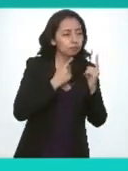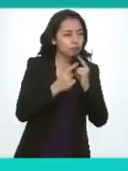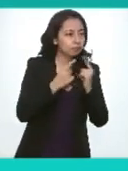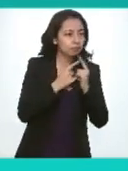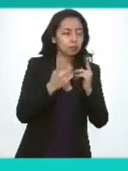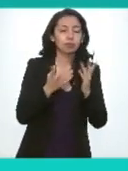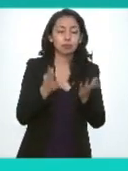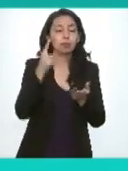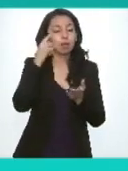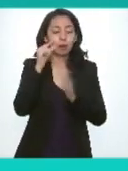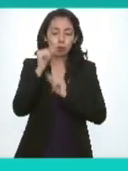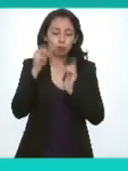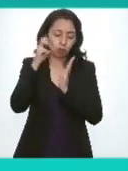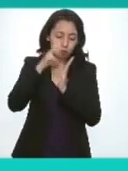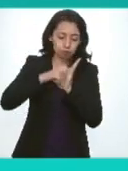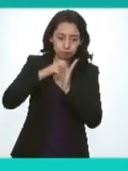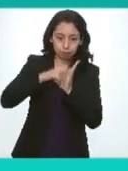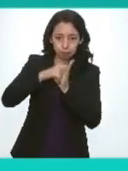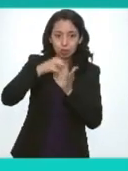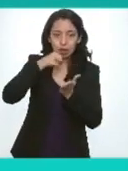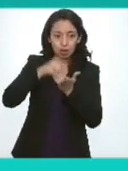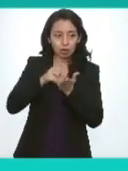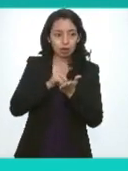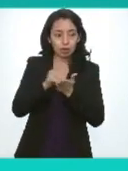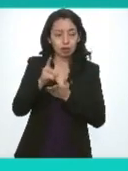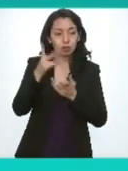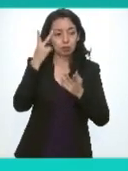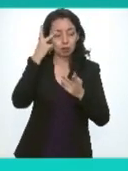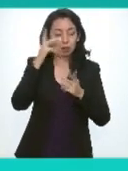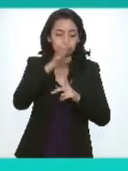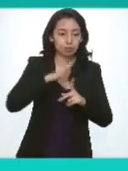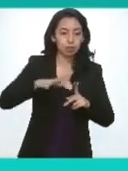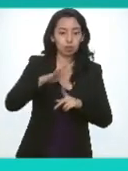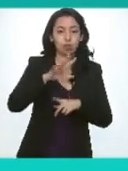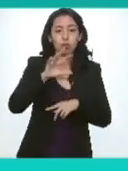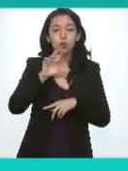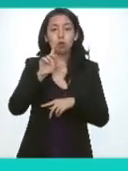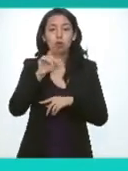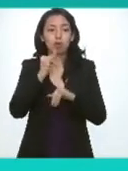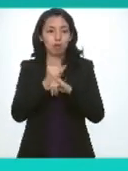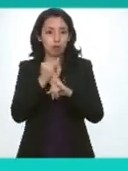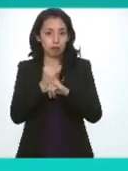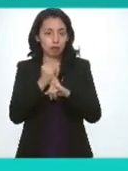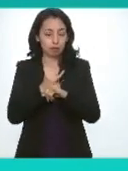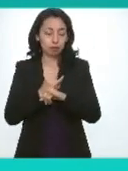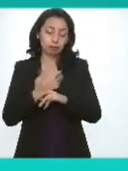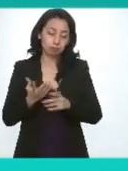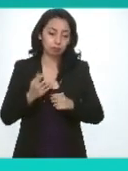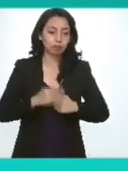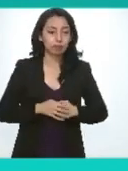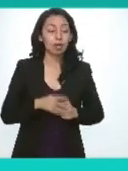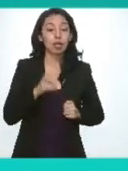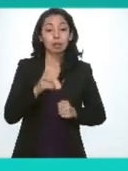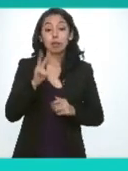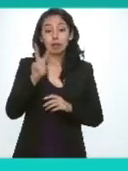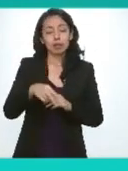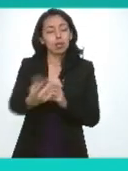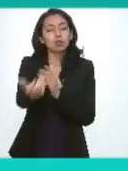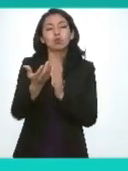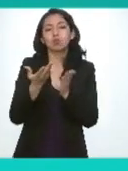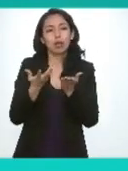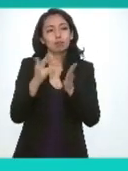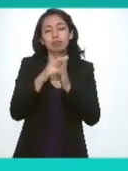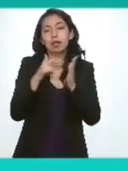para ir perfeccionando esta carta de derechos de la persona en el entorno digital se insiste mucho que es un código de buenas